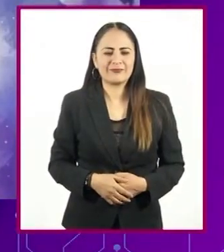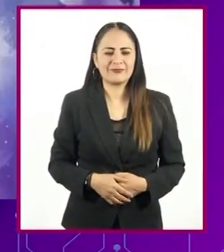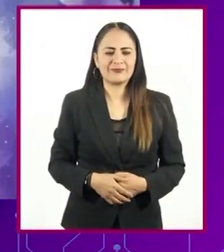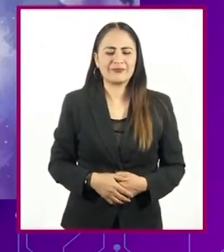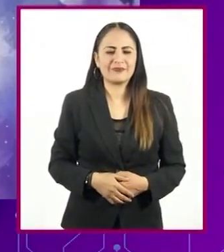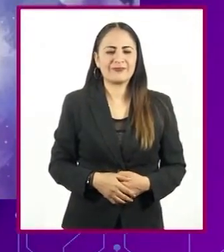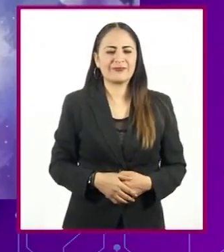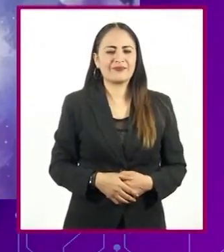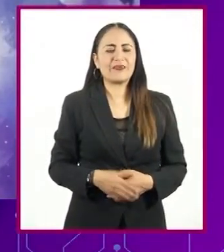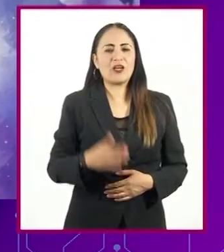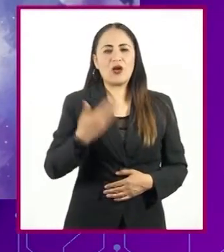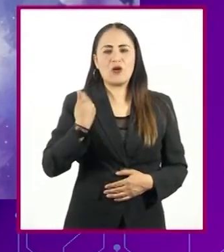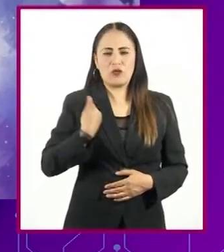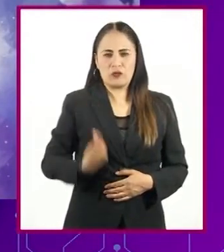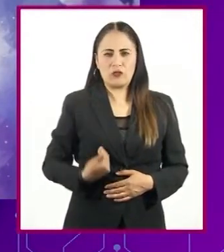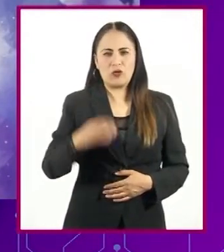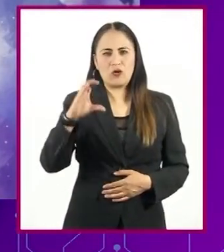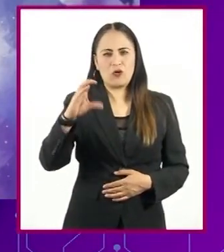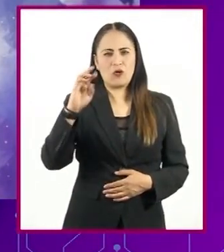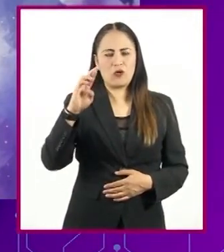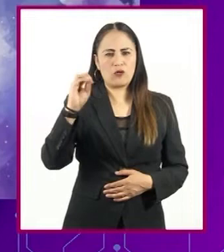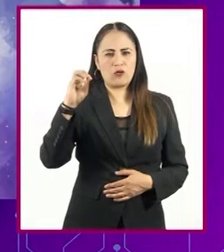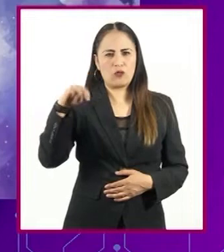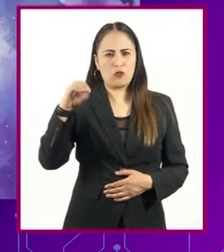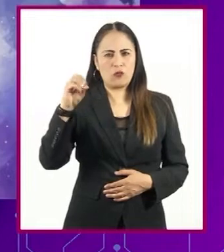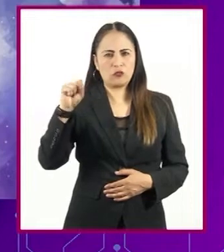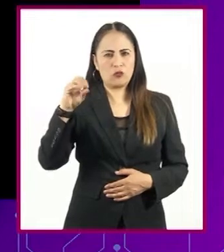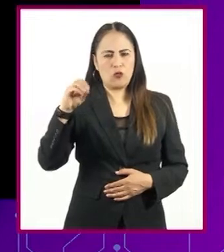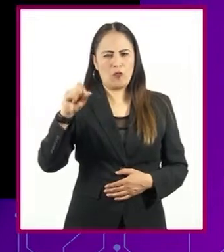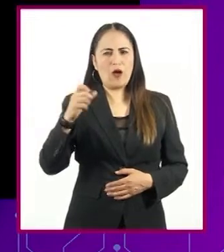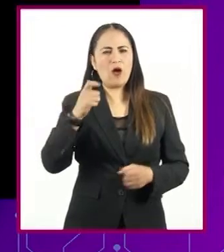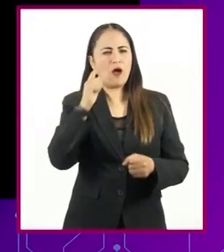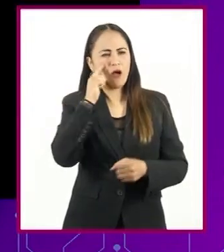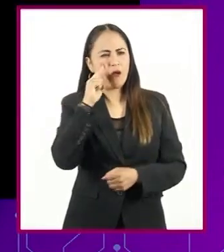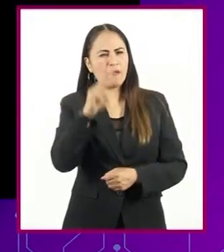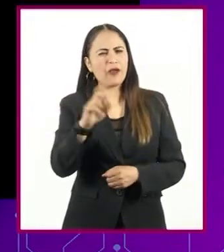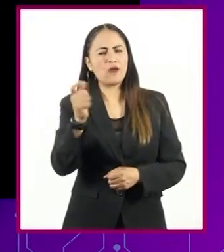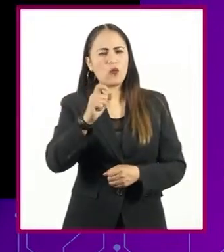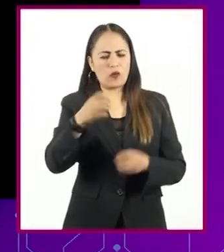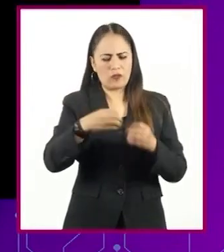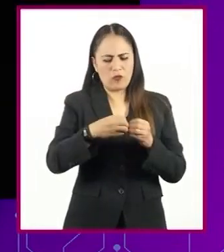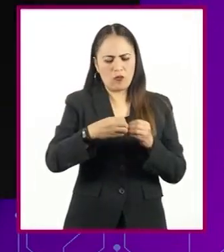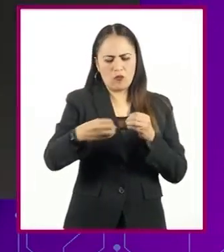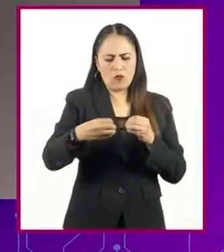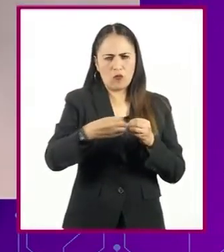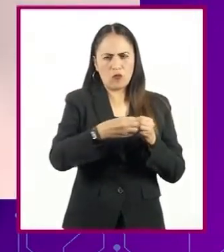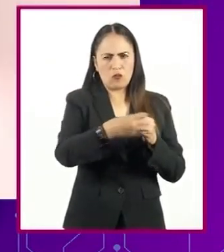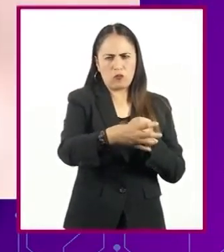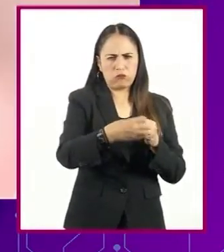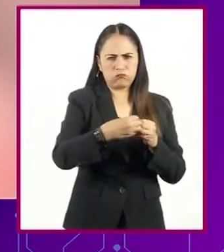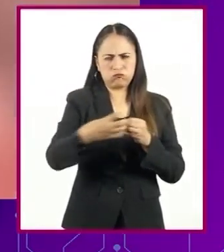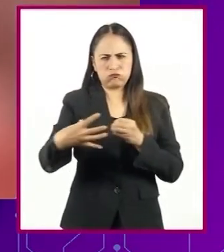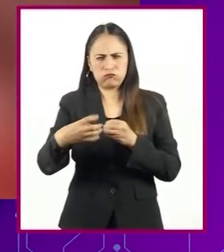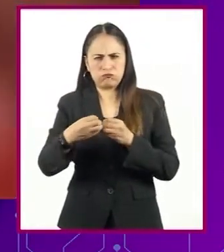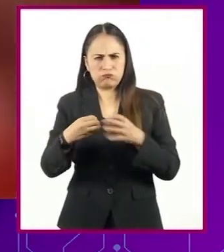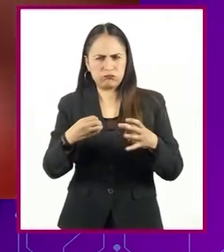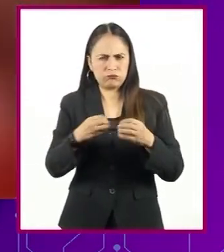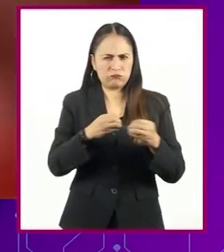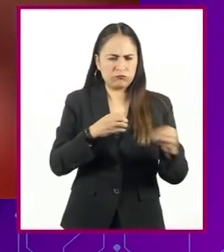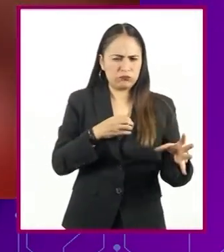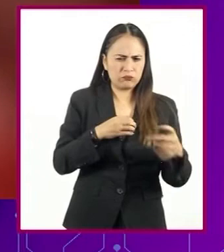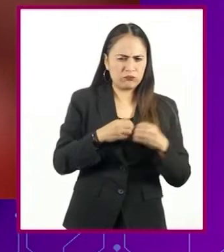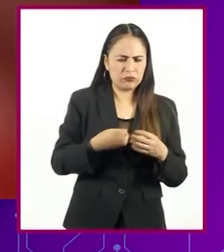A los cromosomas solo nos pueden observar cuando ocurre la división celular, pues es cuando la cromatina, que está dispersa en el núcleo,